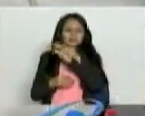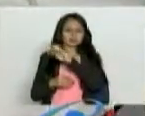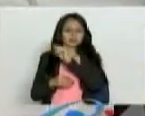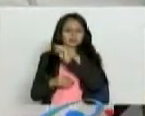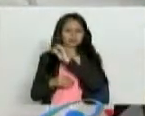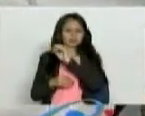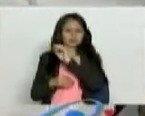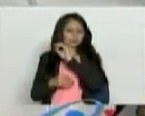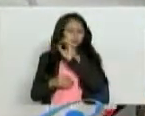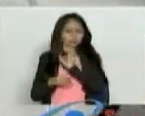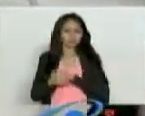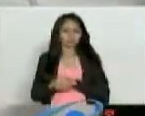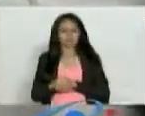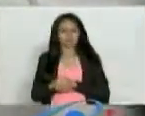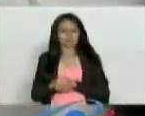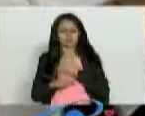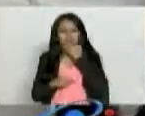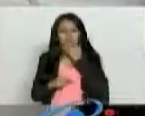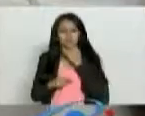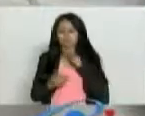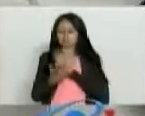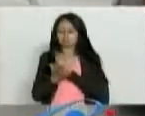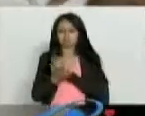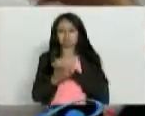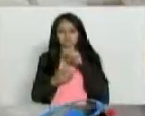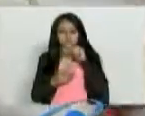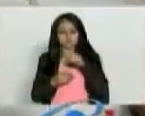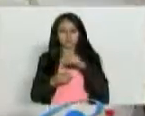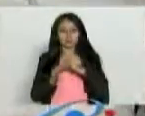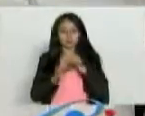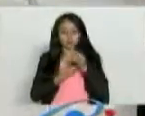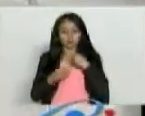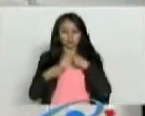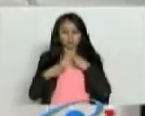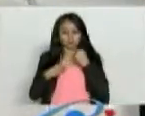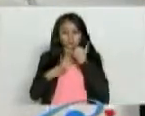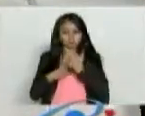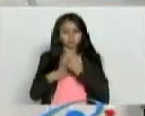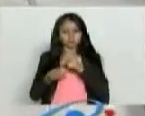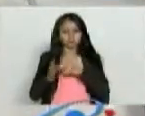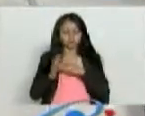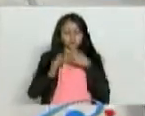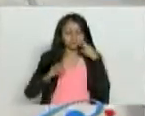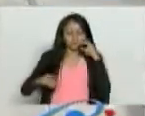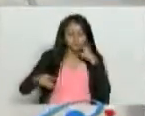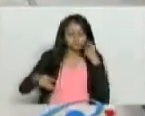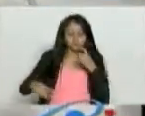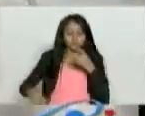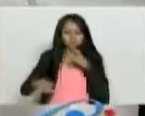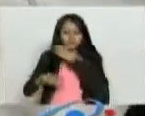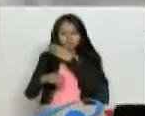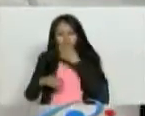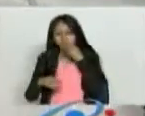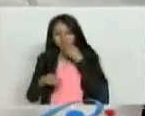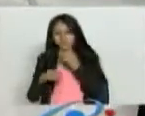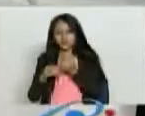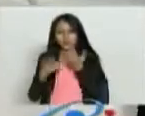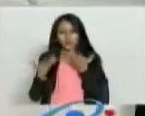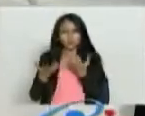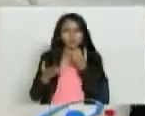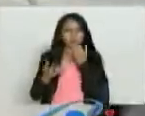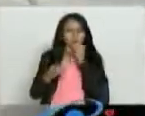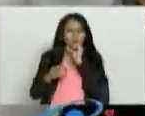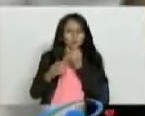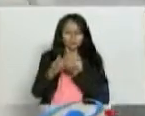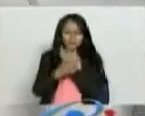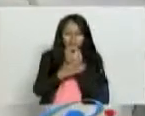desde otro país? No. Entonces, del hábito, del medio ambiente. Entonces, que es que trabaja una finca y esa matica siempre me da